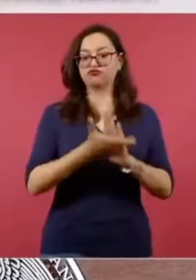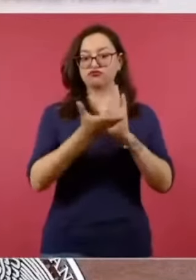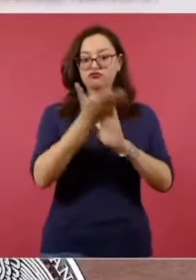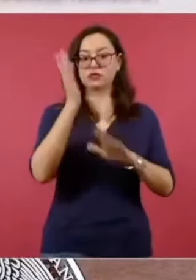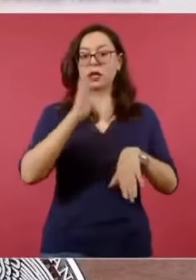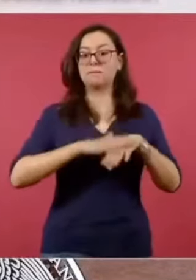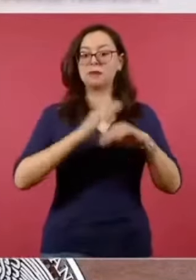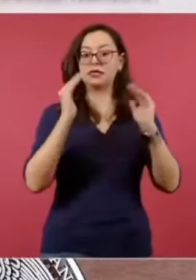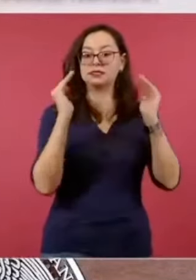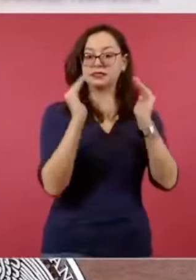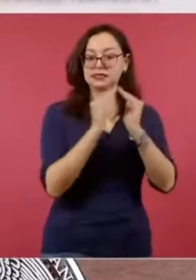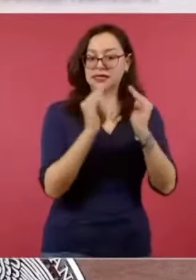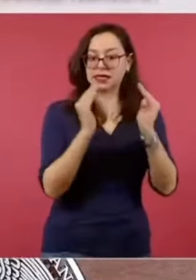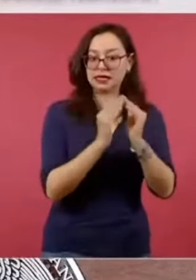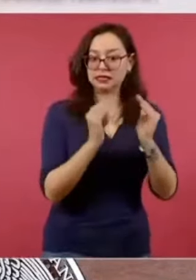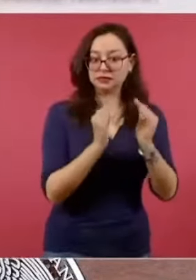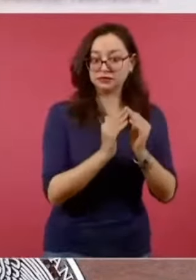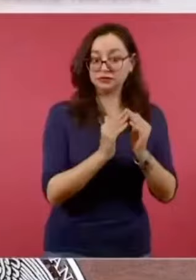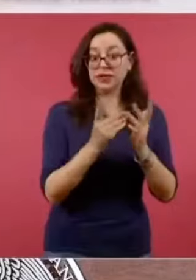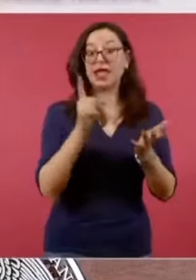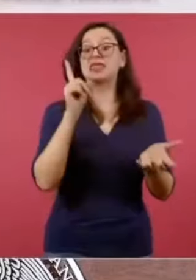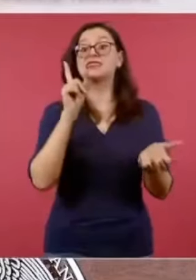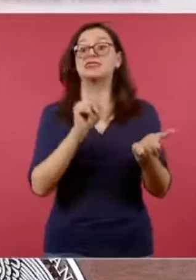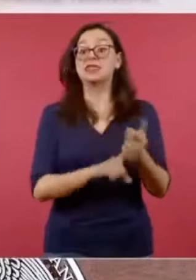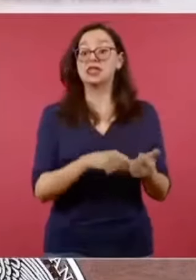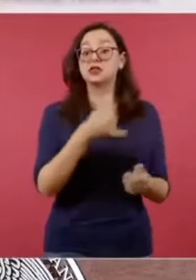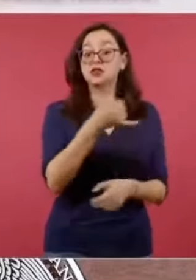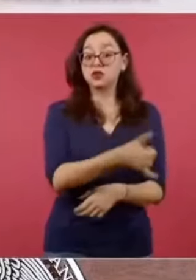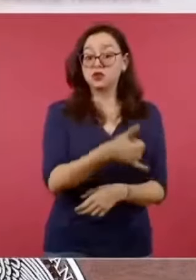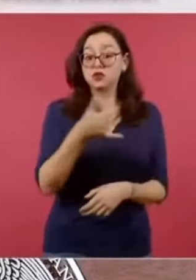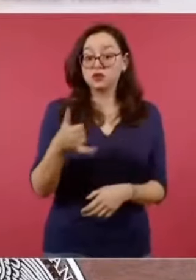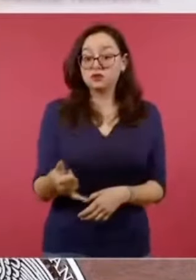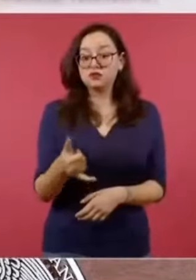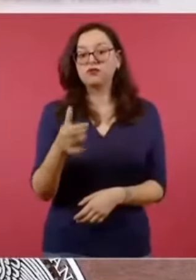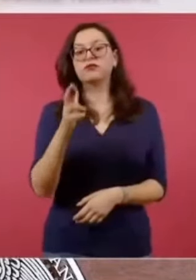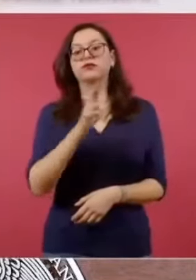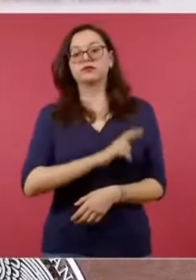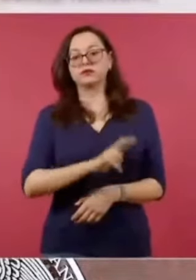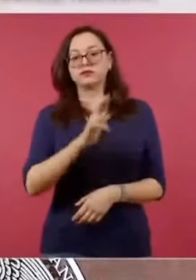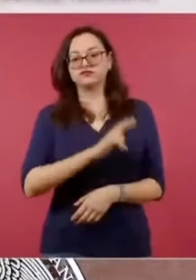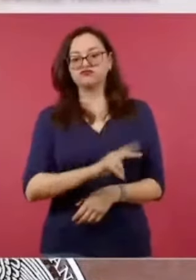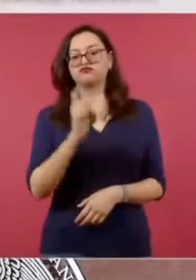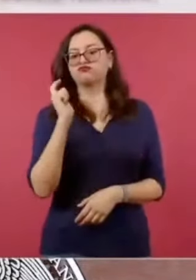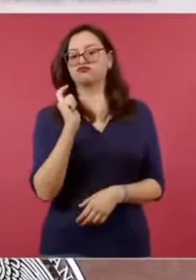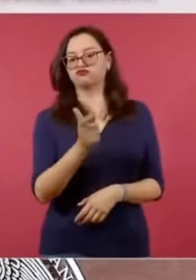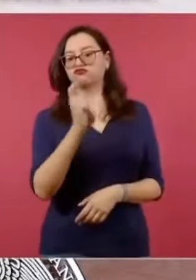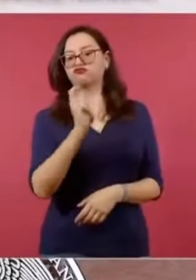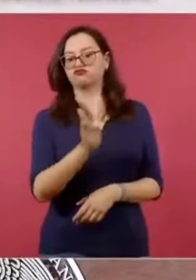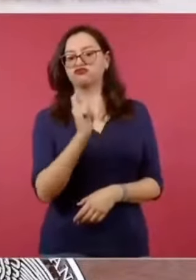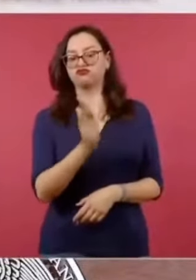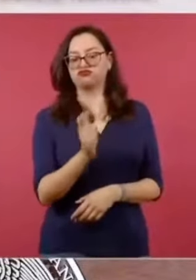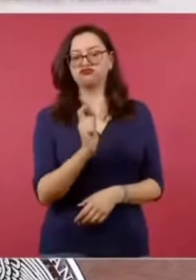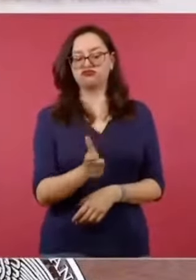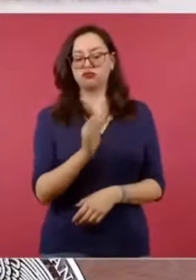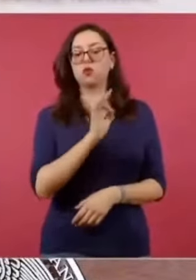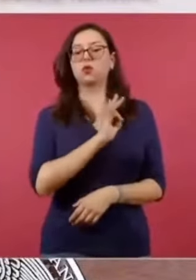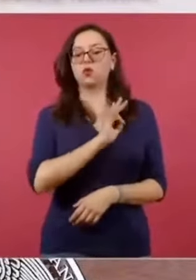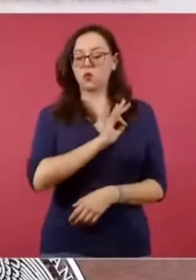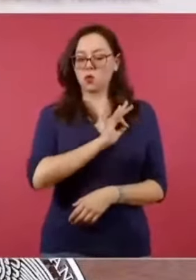a la vivienda en arrendamiento a través de una renta social, que equivale al 30 por ciento del salario del trabajador.